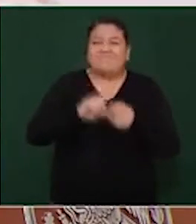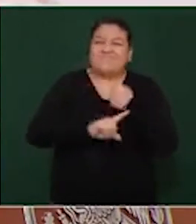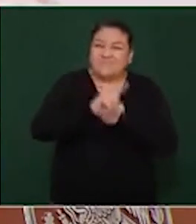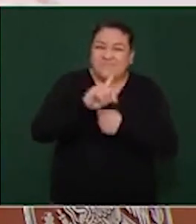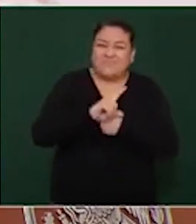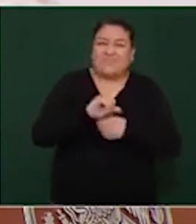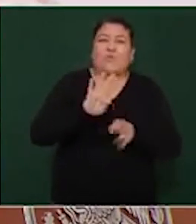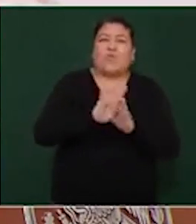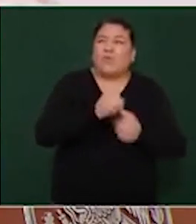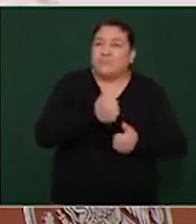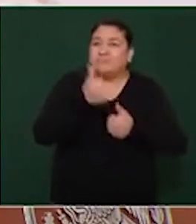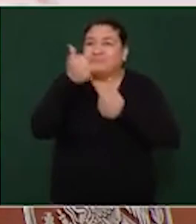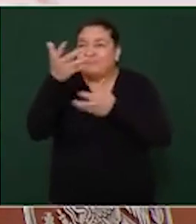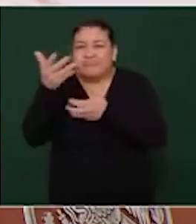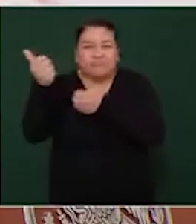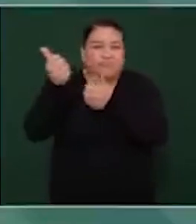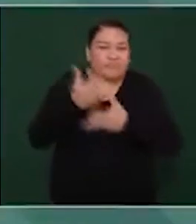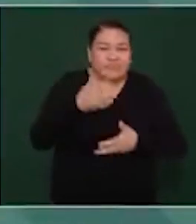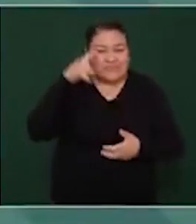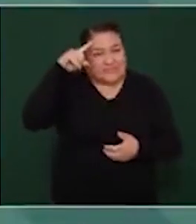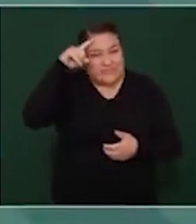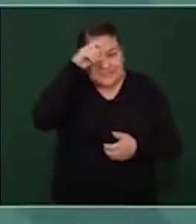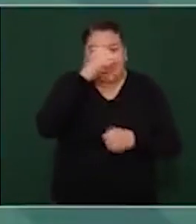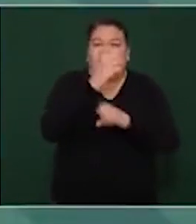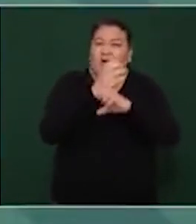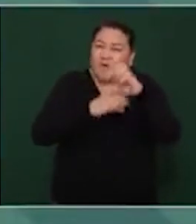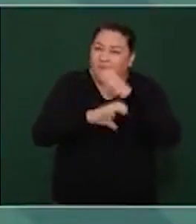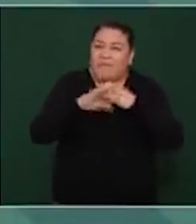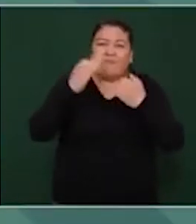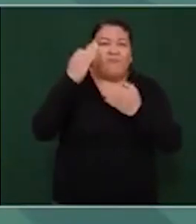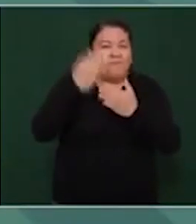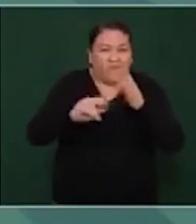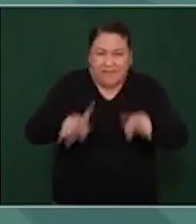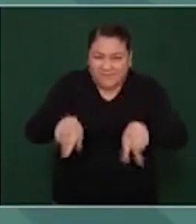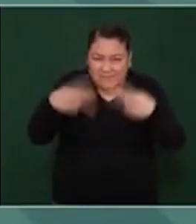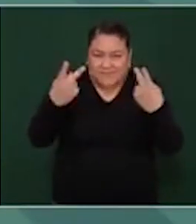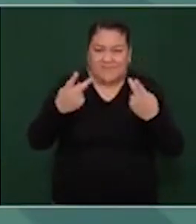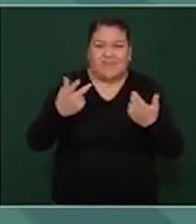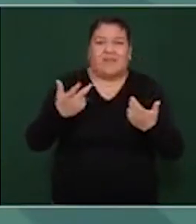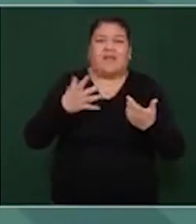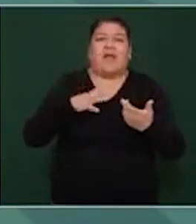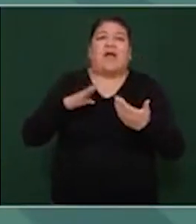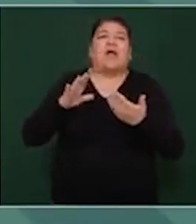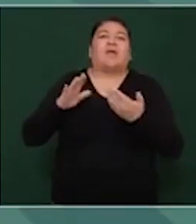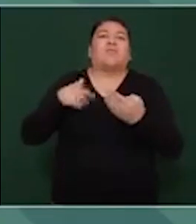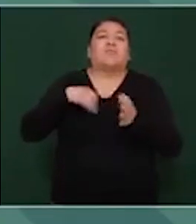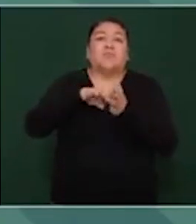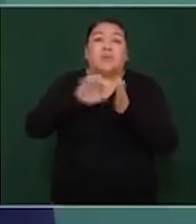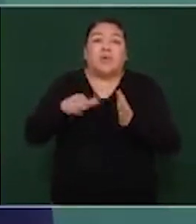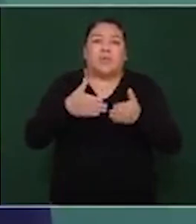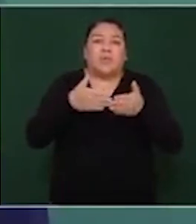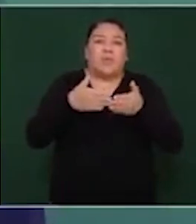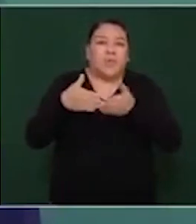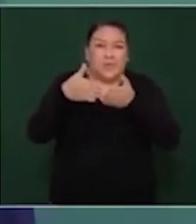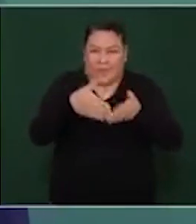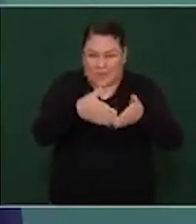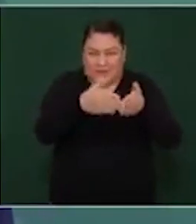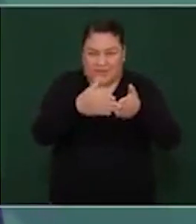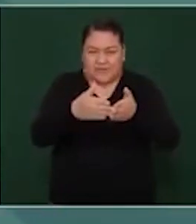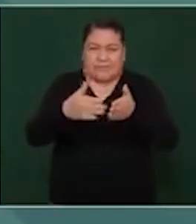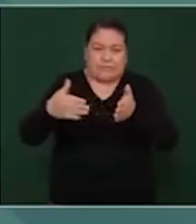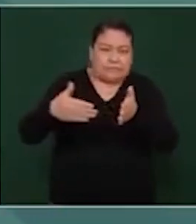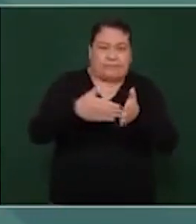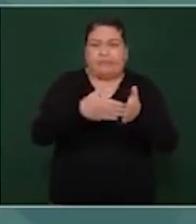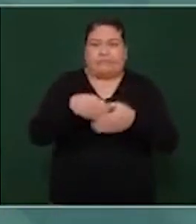transporte, de mercancías. Están saturados los puertos, se han incrementado